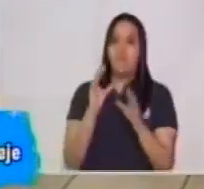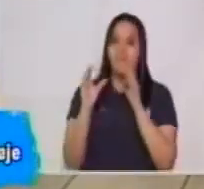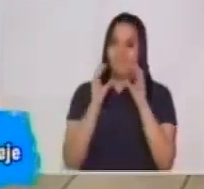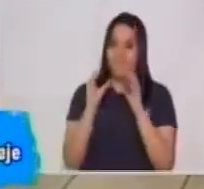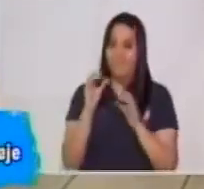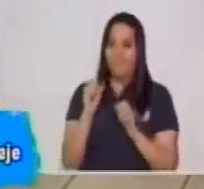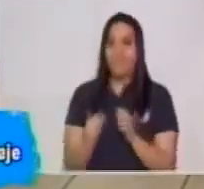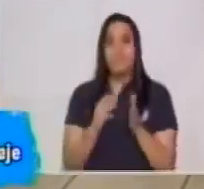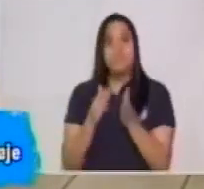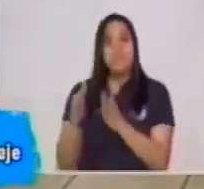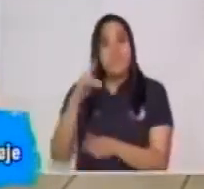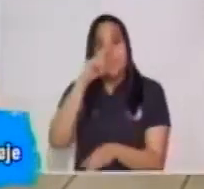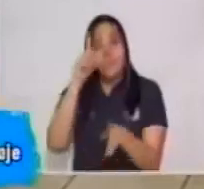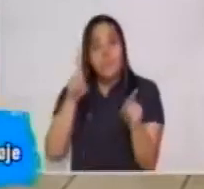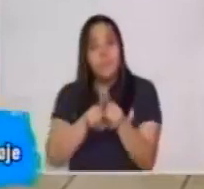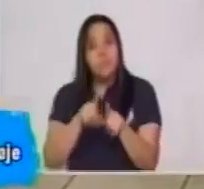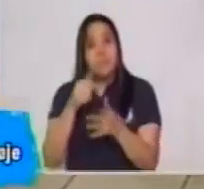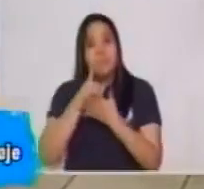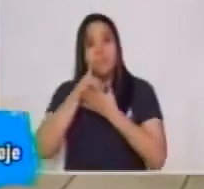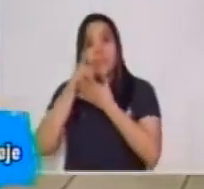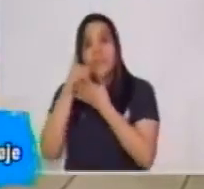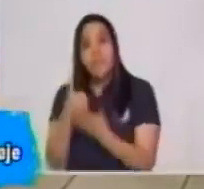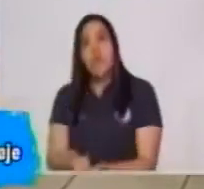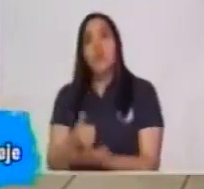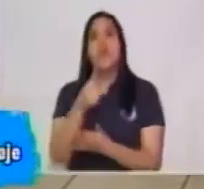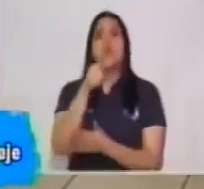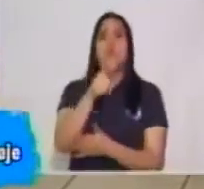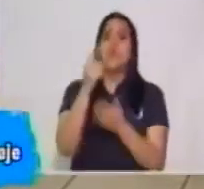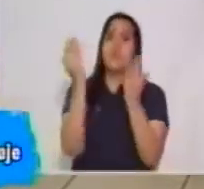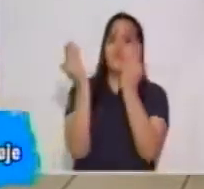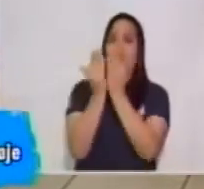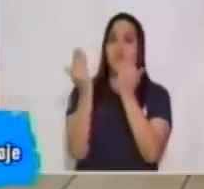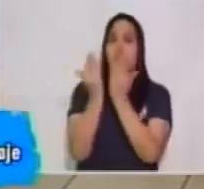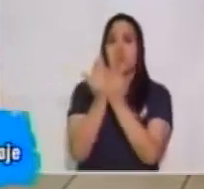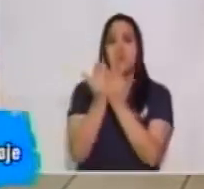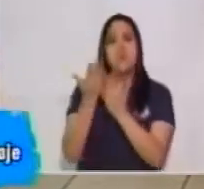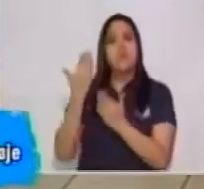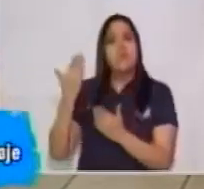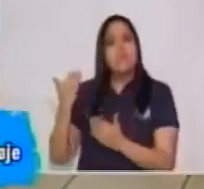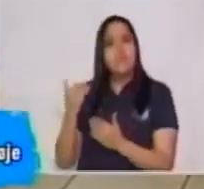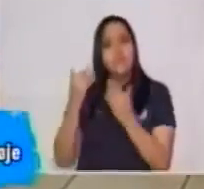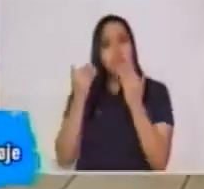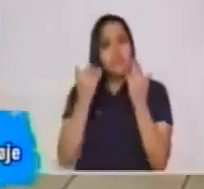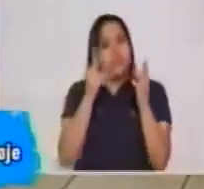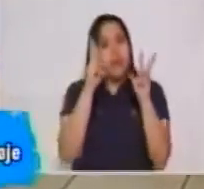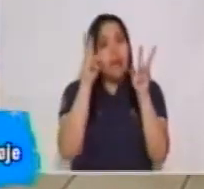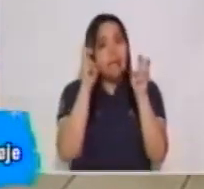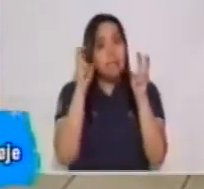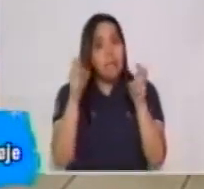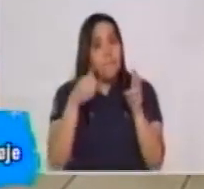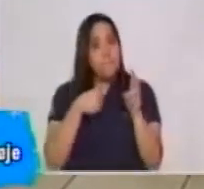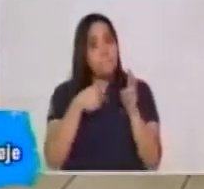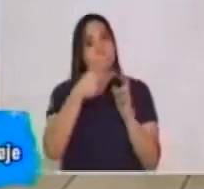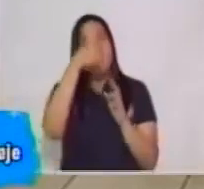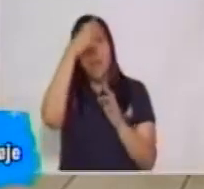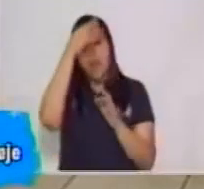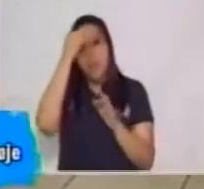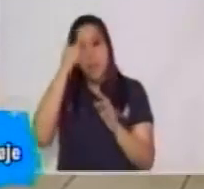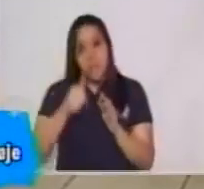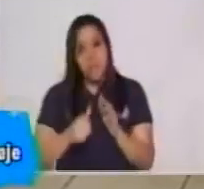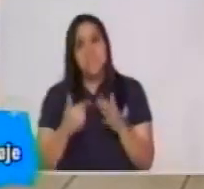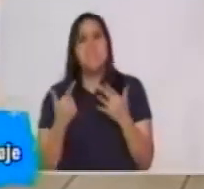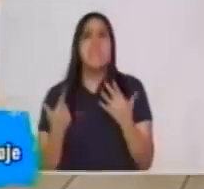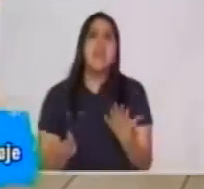Esto también te ayudará a abordar o estudiar o desarrollar algunos temas de tu guía de autoaprendizaje. Los que están